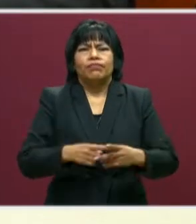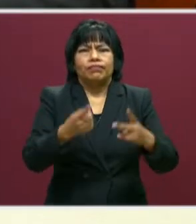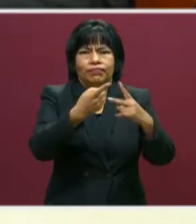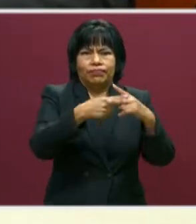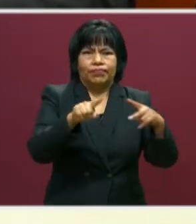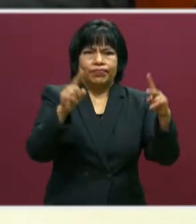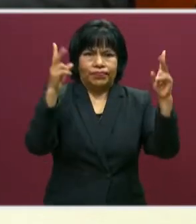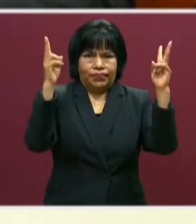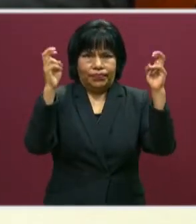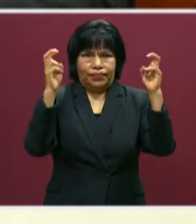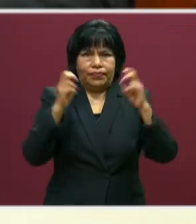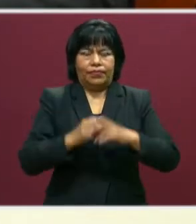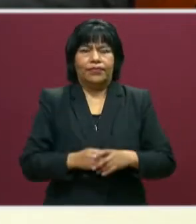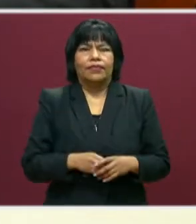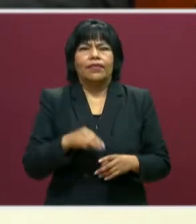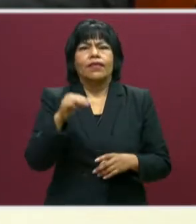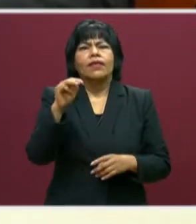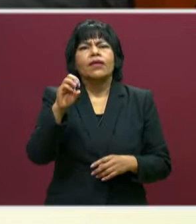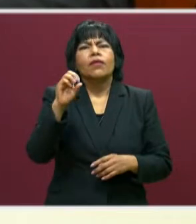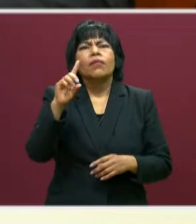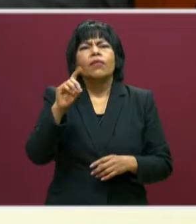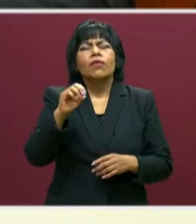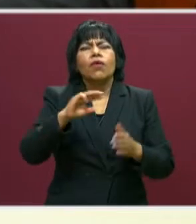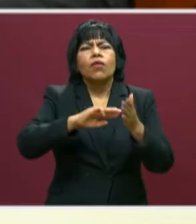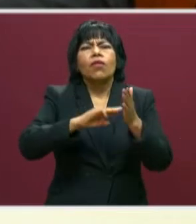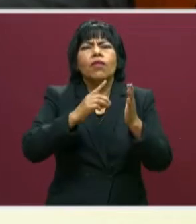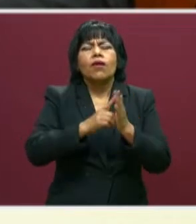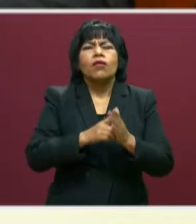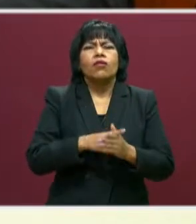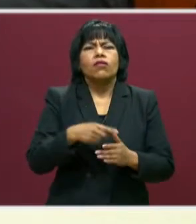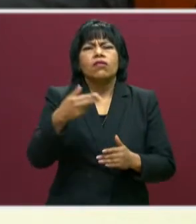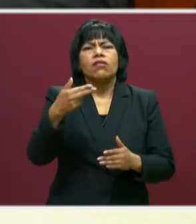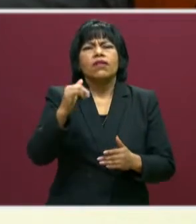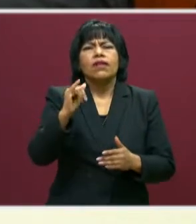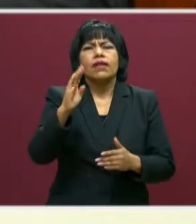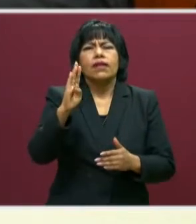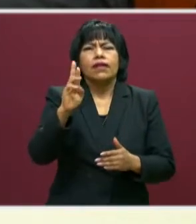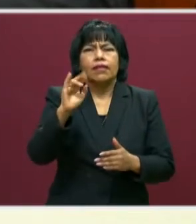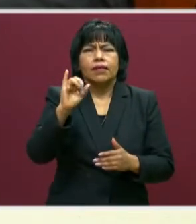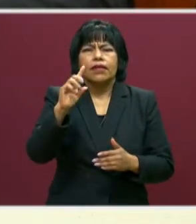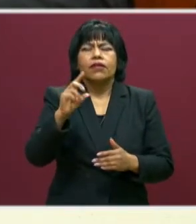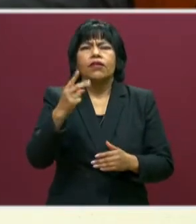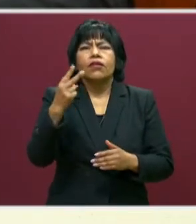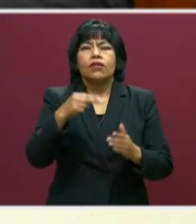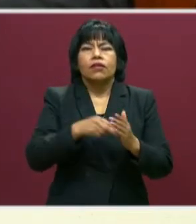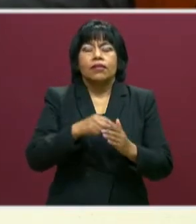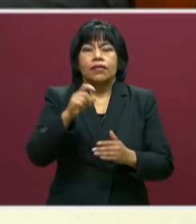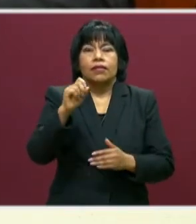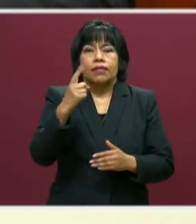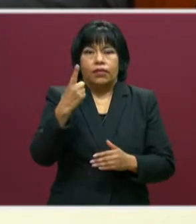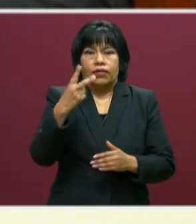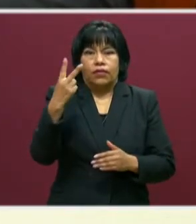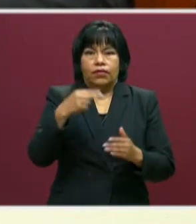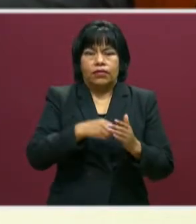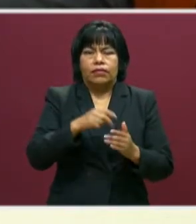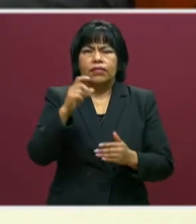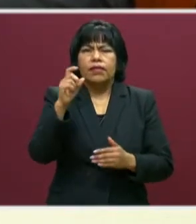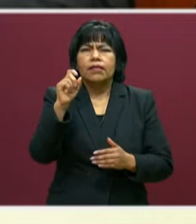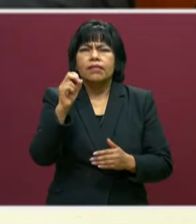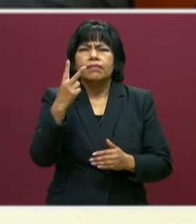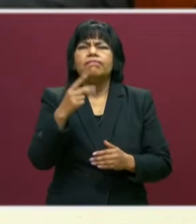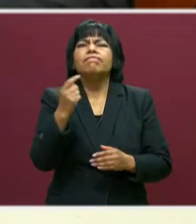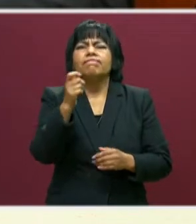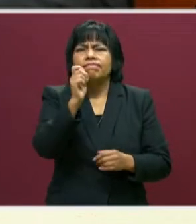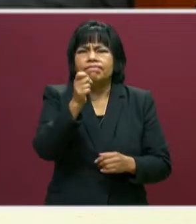con el tema, el modelo híbrido del ciclo escolar 2021-2022. Qué importante poner atención en las